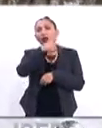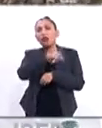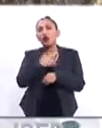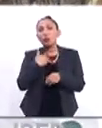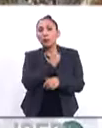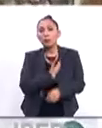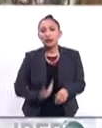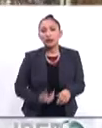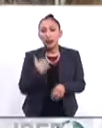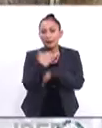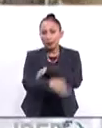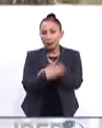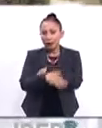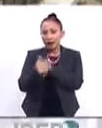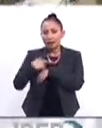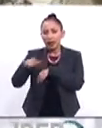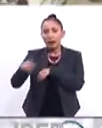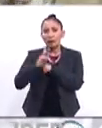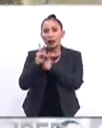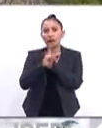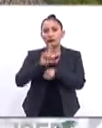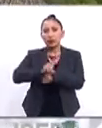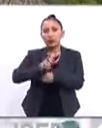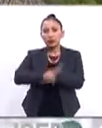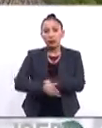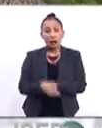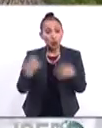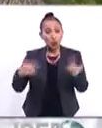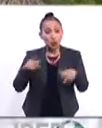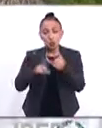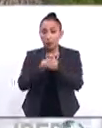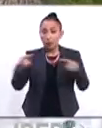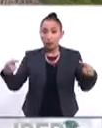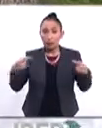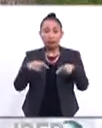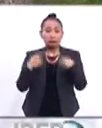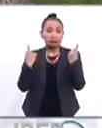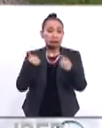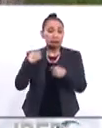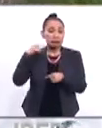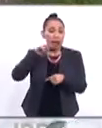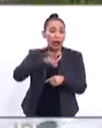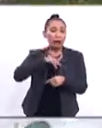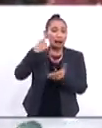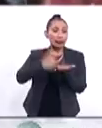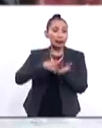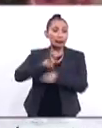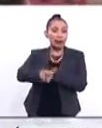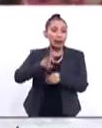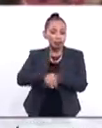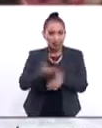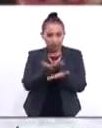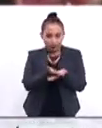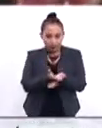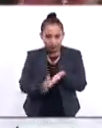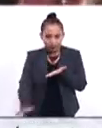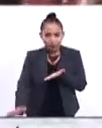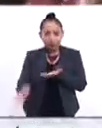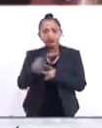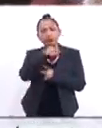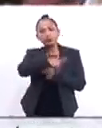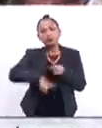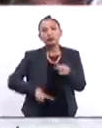como el mandatario interino de la nación bolivariana. Vaya conflicto y vaya paradoja la que se vive en estos momentos en Venezuela. Por su parte,